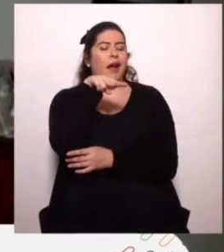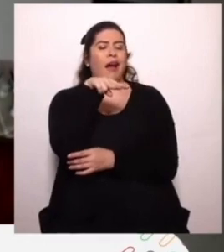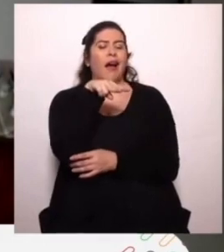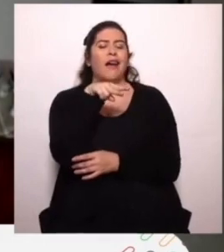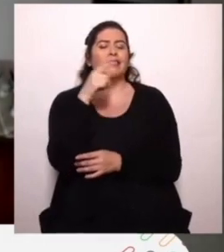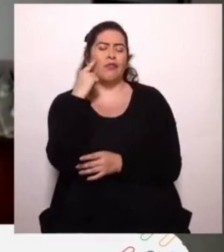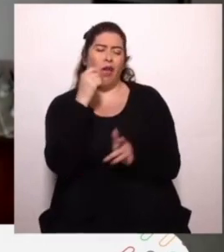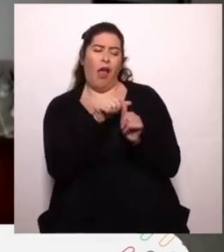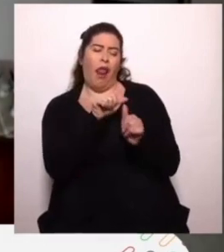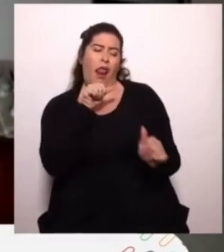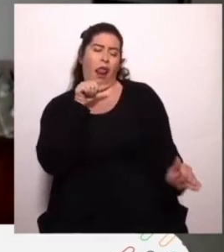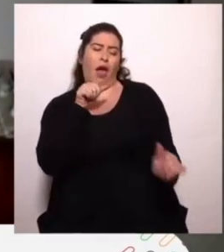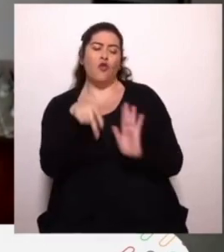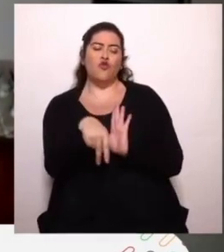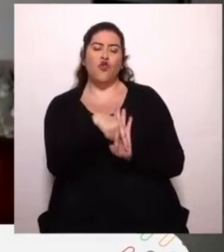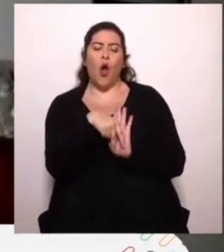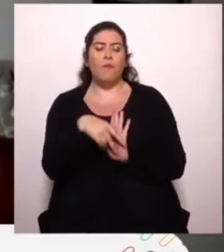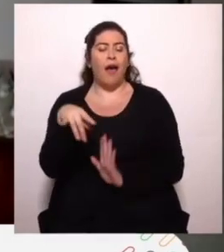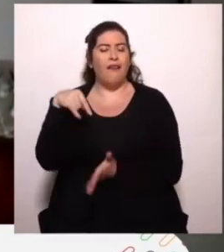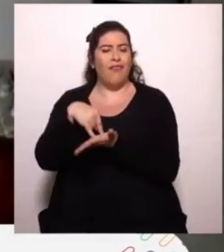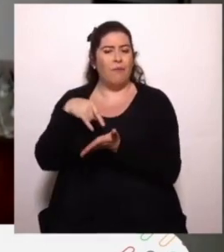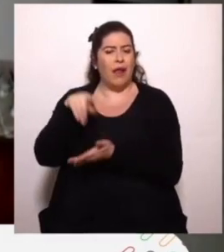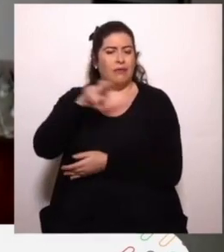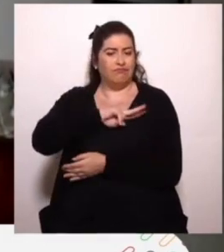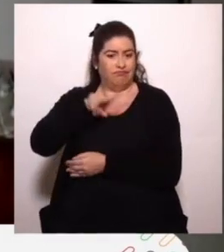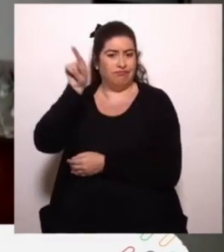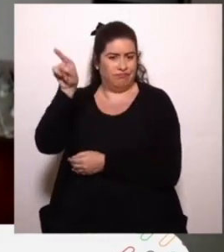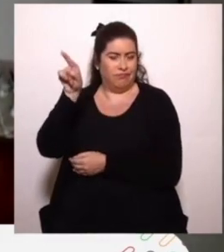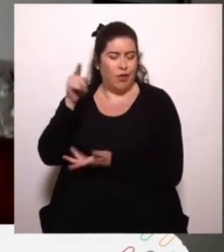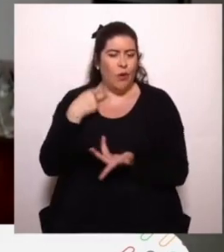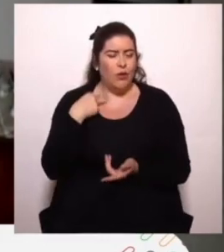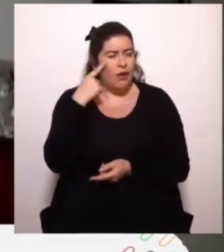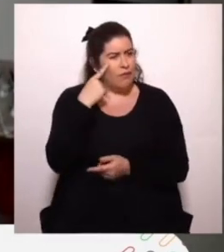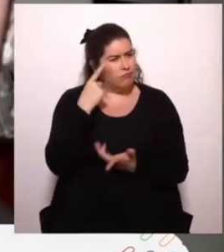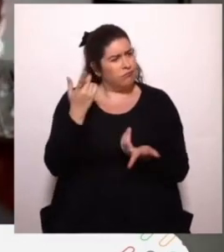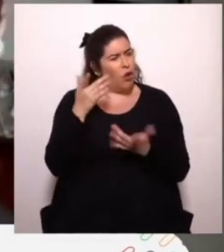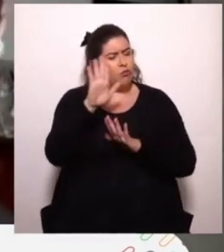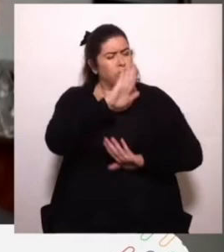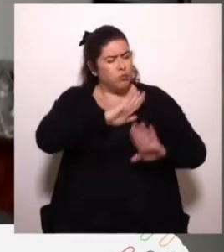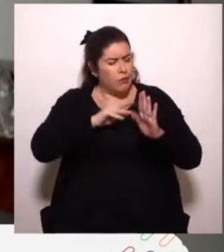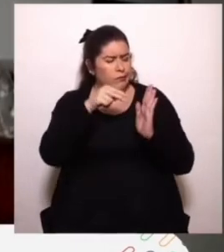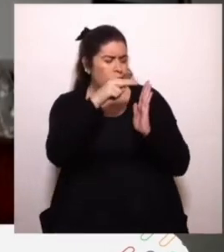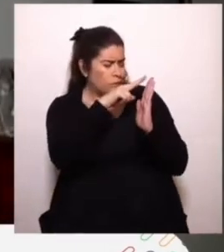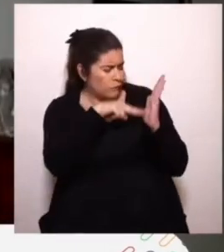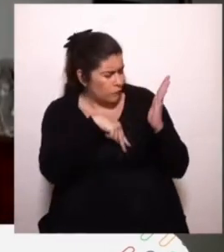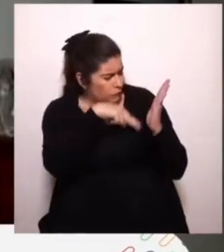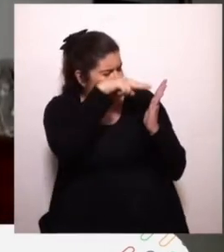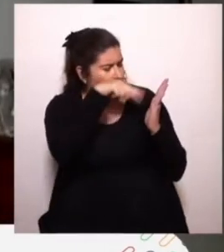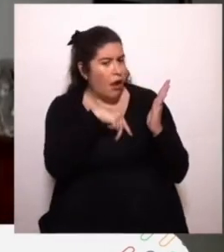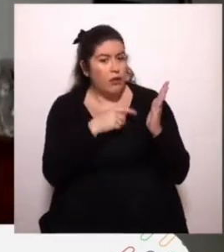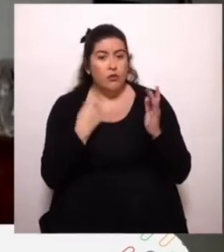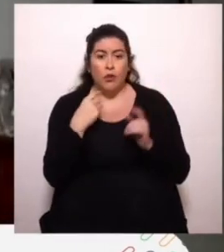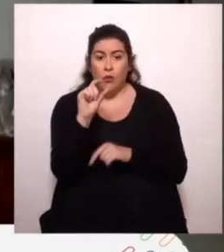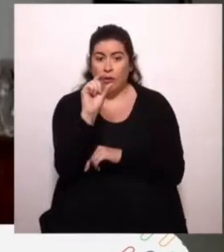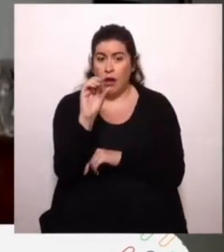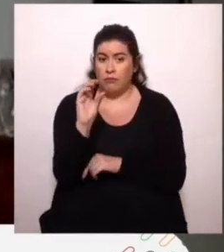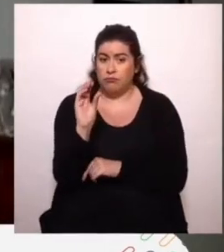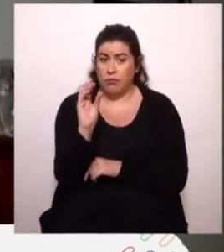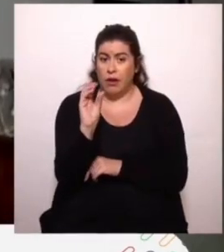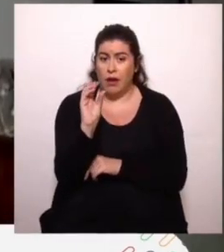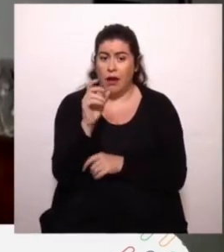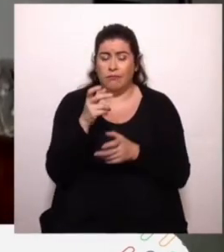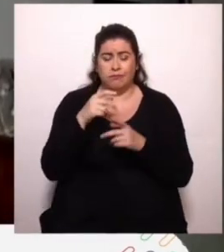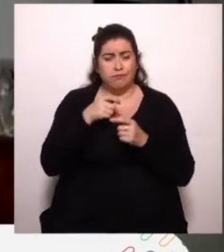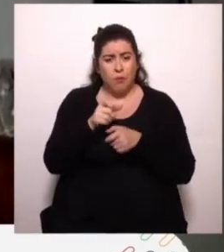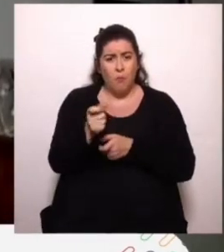a mucha distancia las normas que se votan en Valparaíso. Cuando uno las mira con más cuidado, como puedo mostrarles esta lacrimógena, de